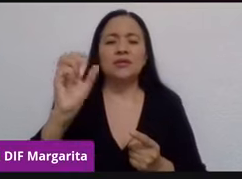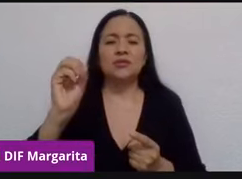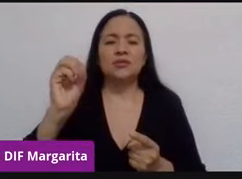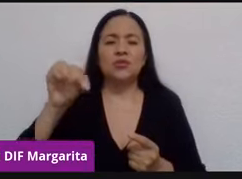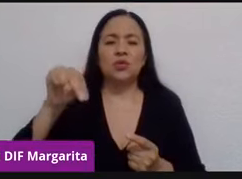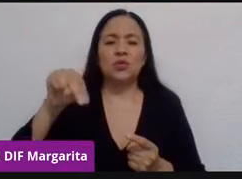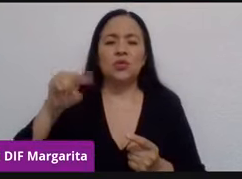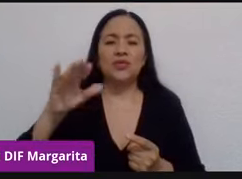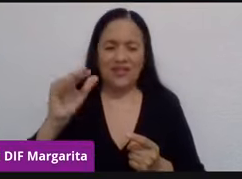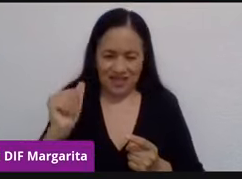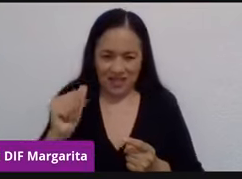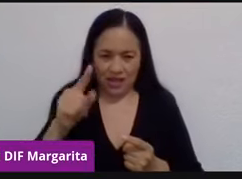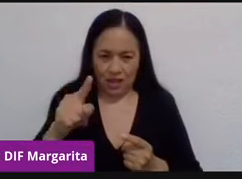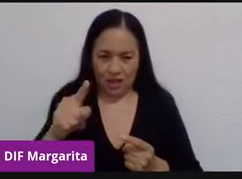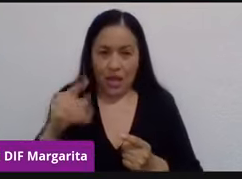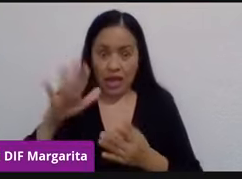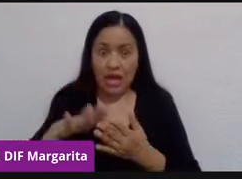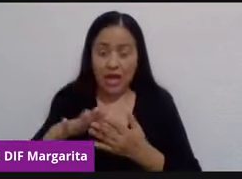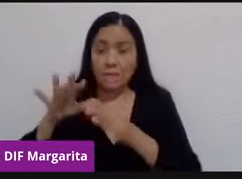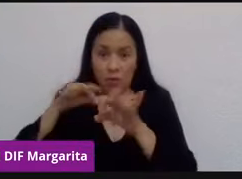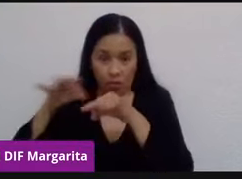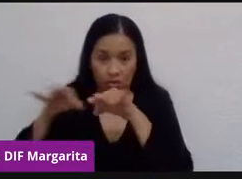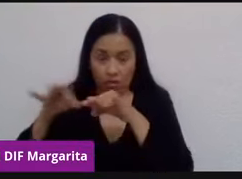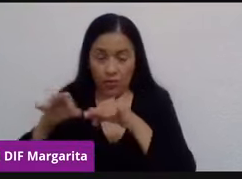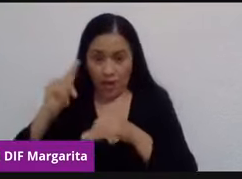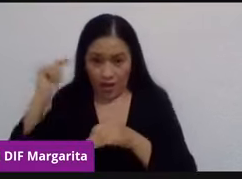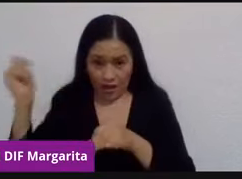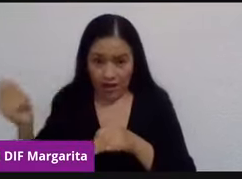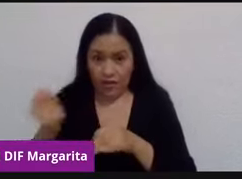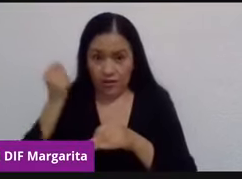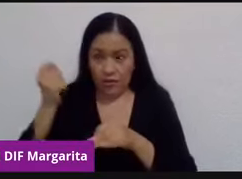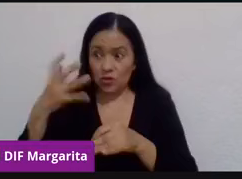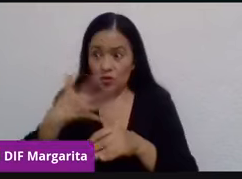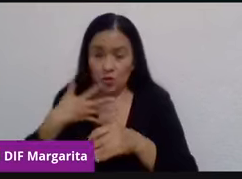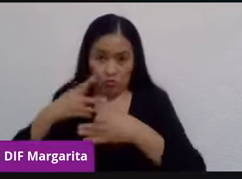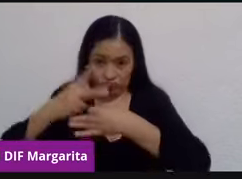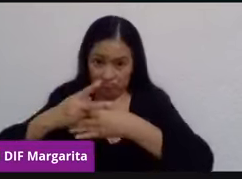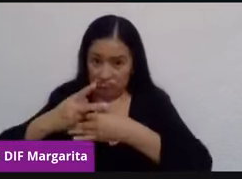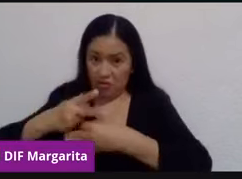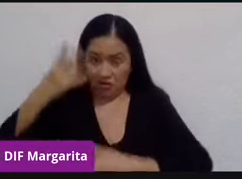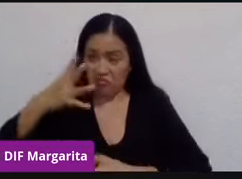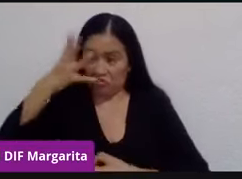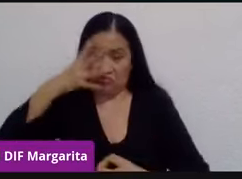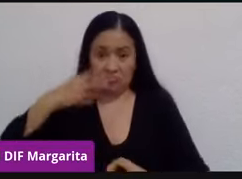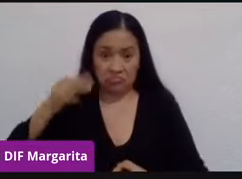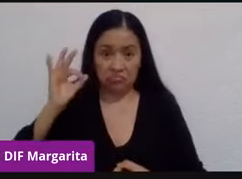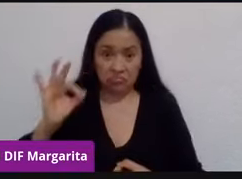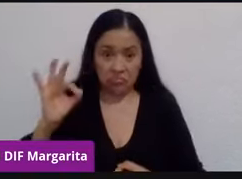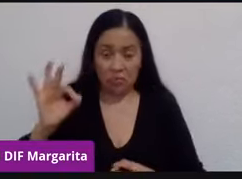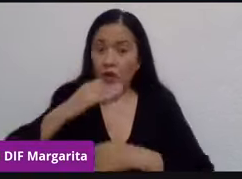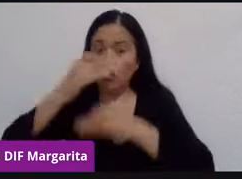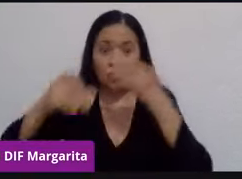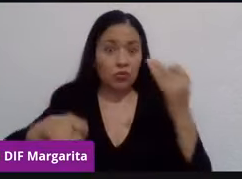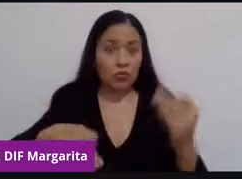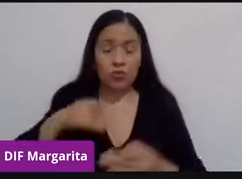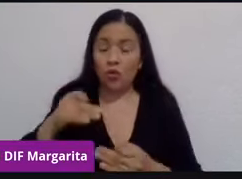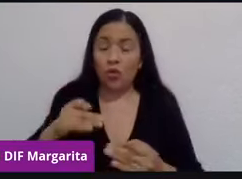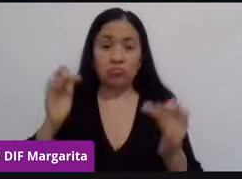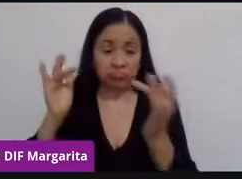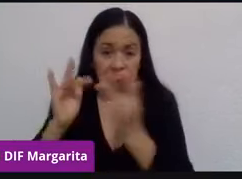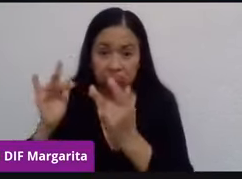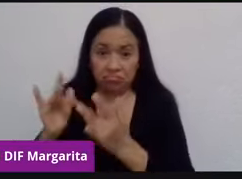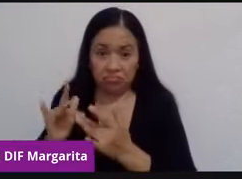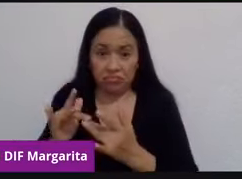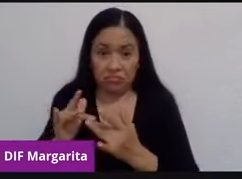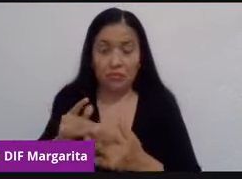un país que desarrolló una plataforma electoral espectacular, donde todo se lleva a cabo en línea. Pero fíjate nada más,